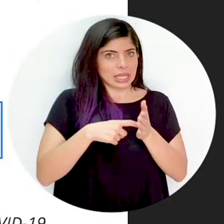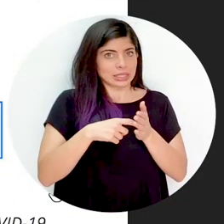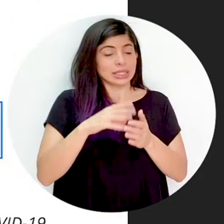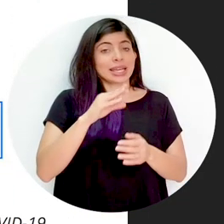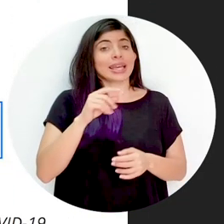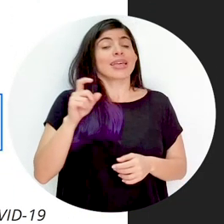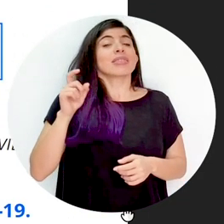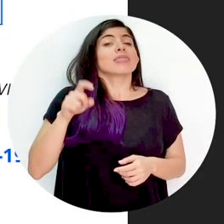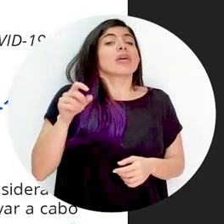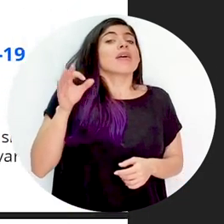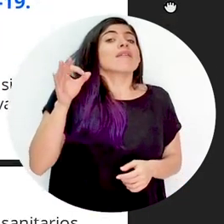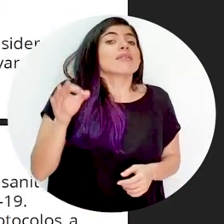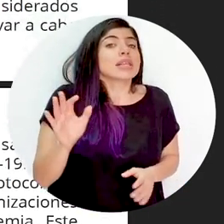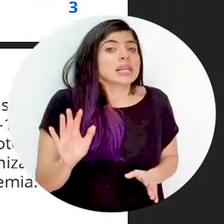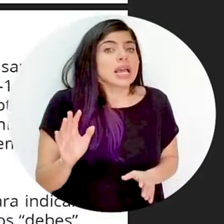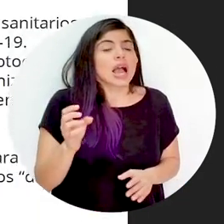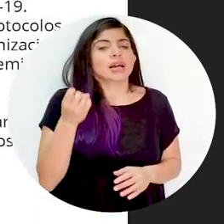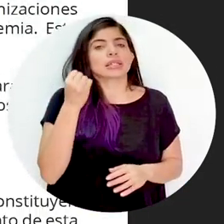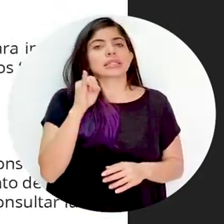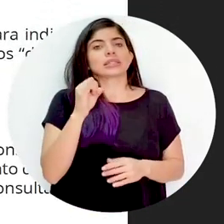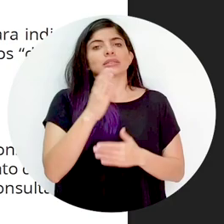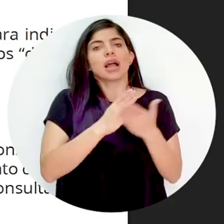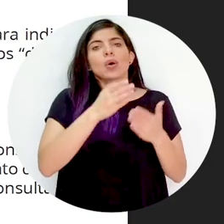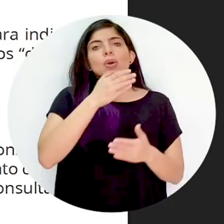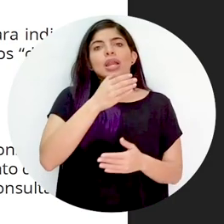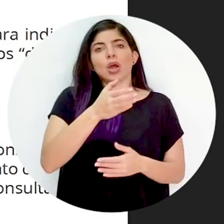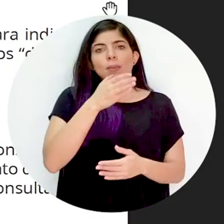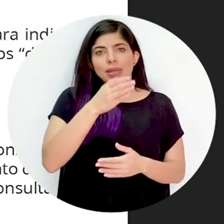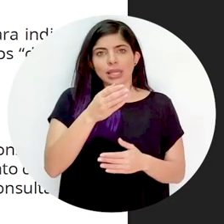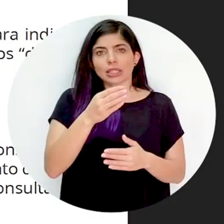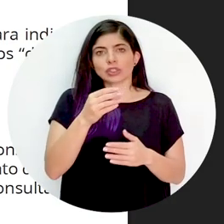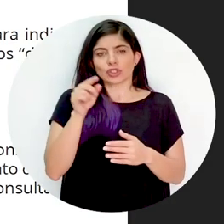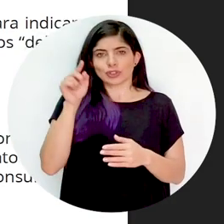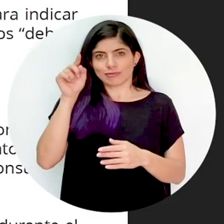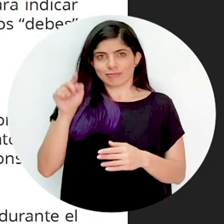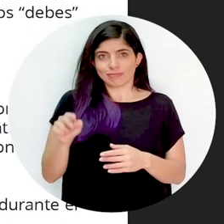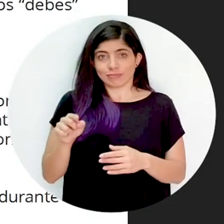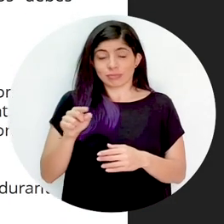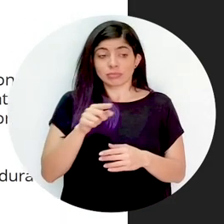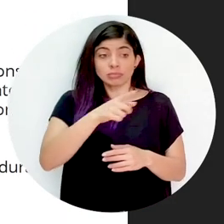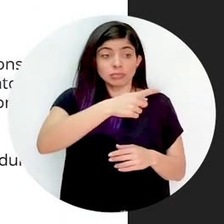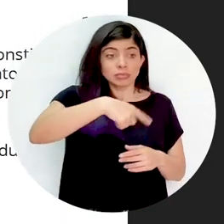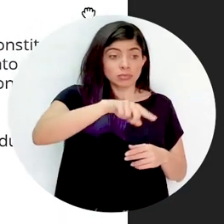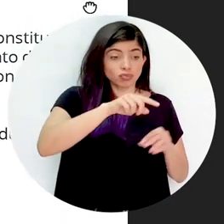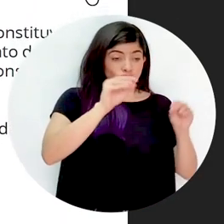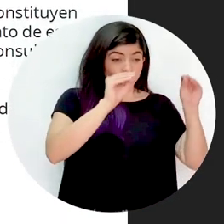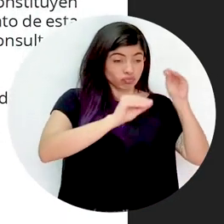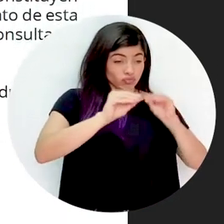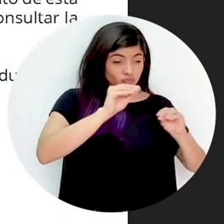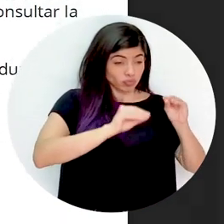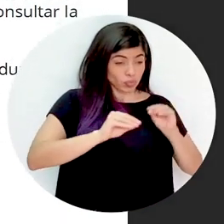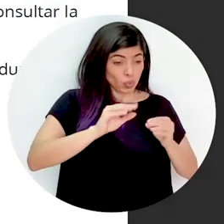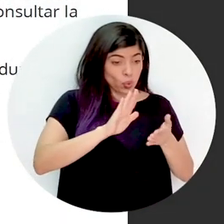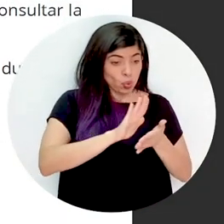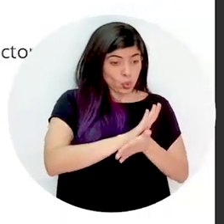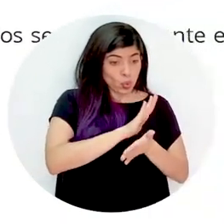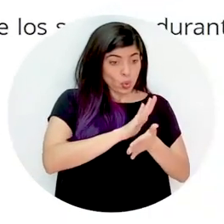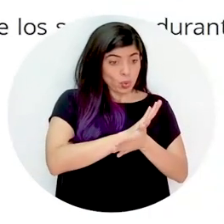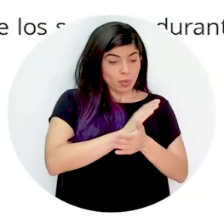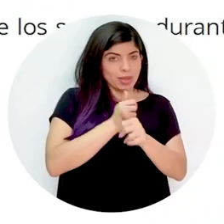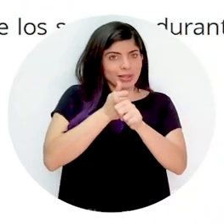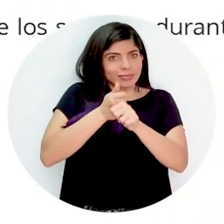requisito y DEBERÍA cuando se establece alguna recomendación. La articulación del documento se